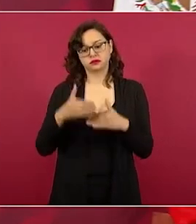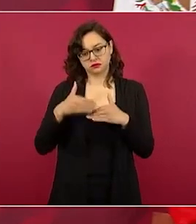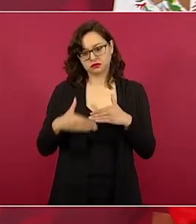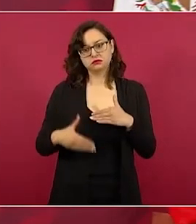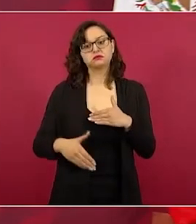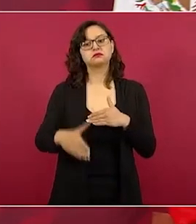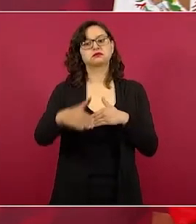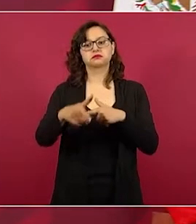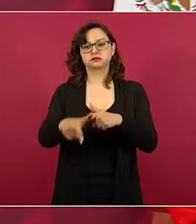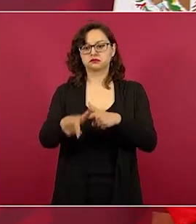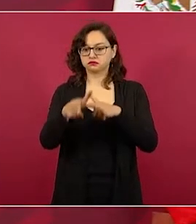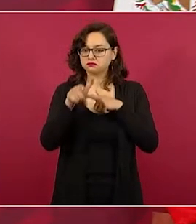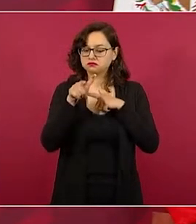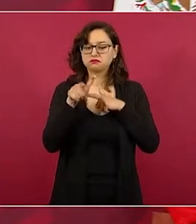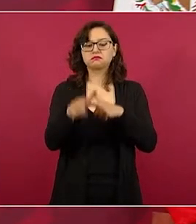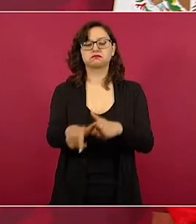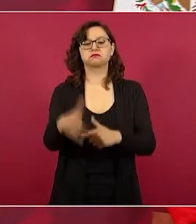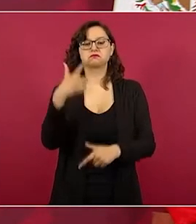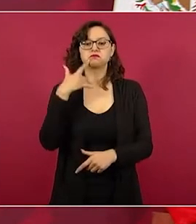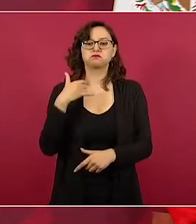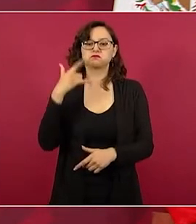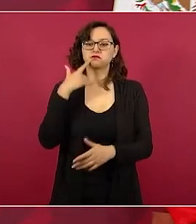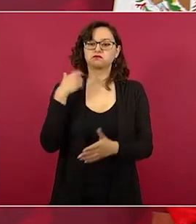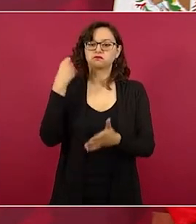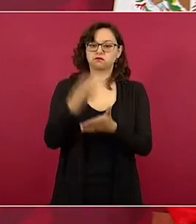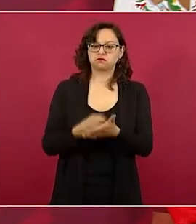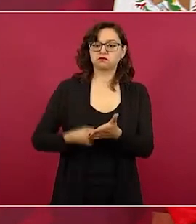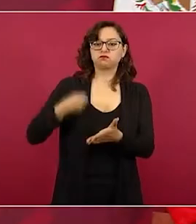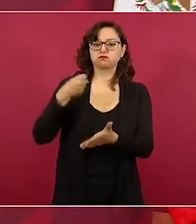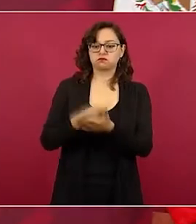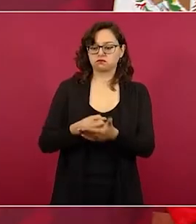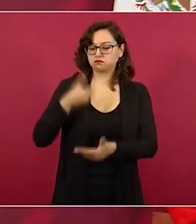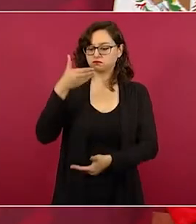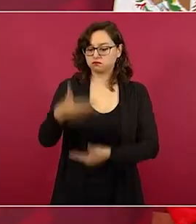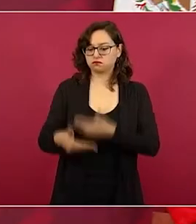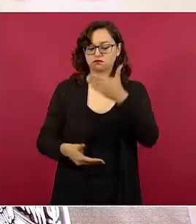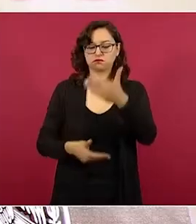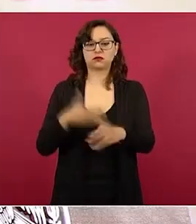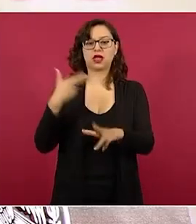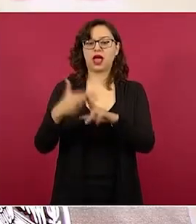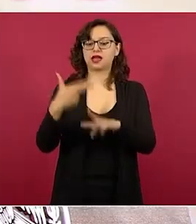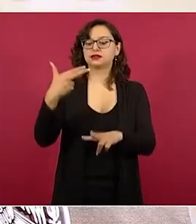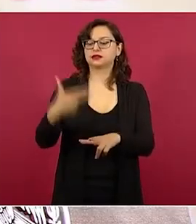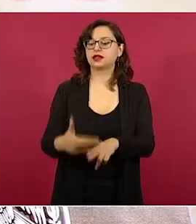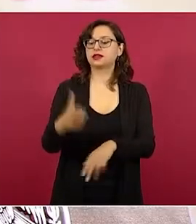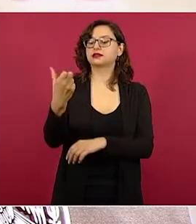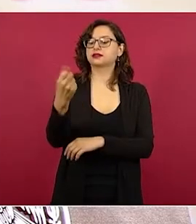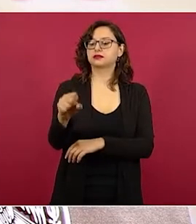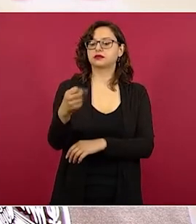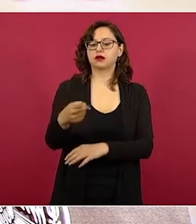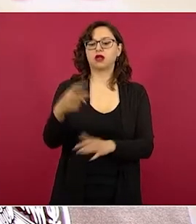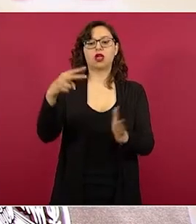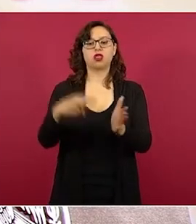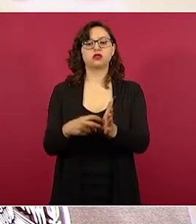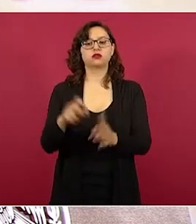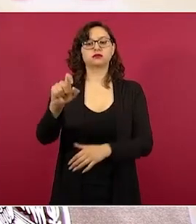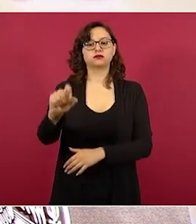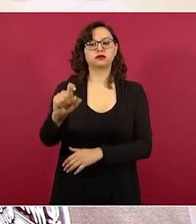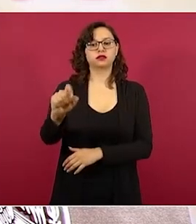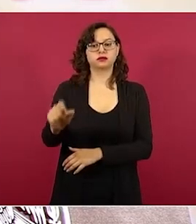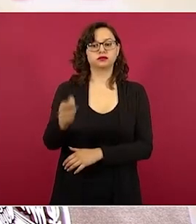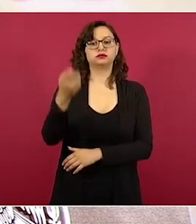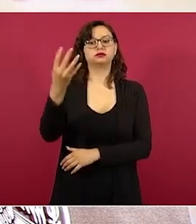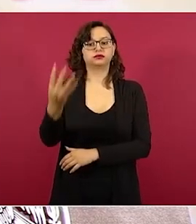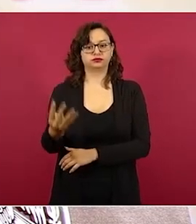adelante hasta septiembre del 24. Sí,